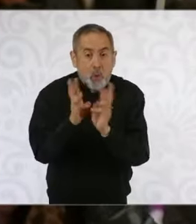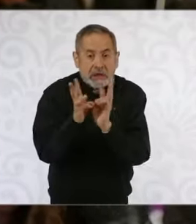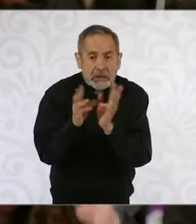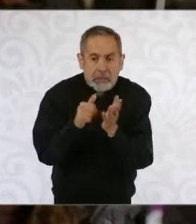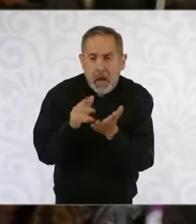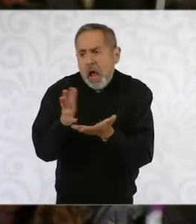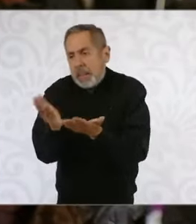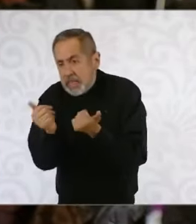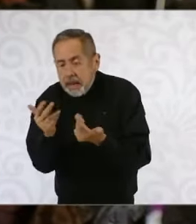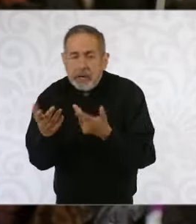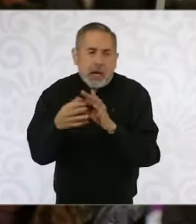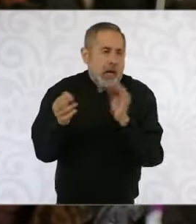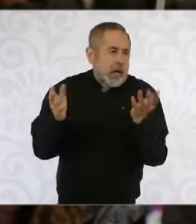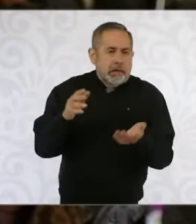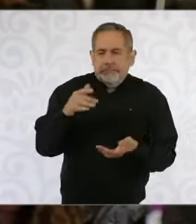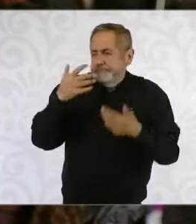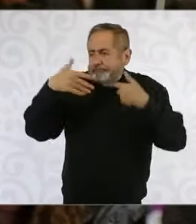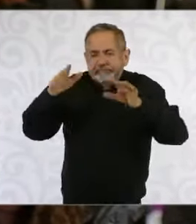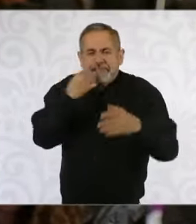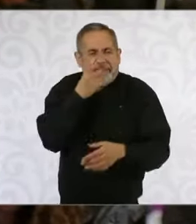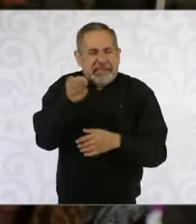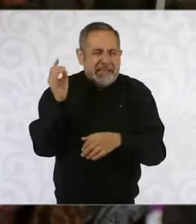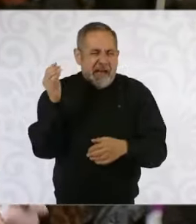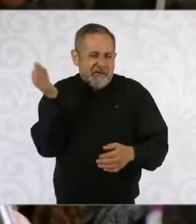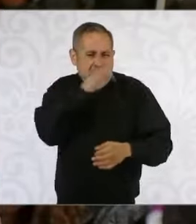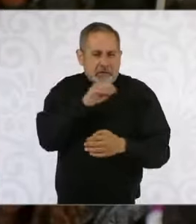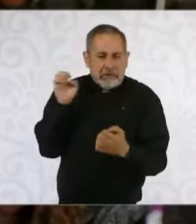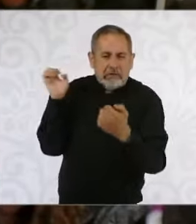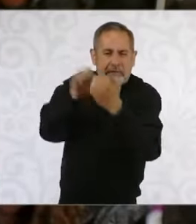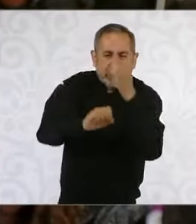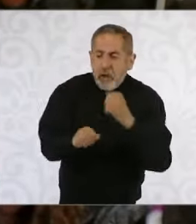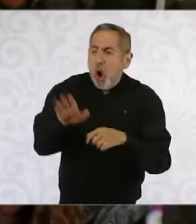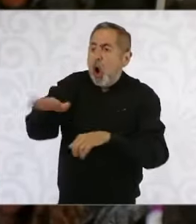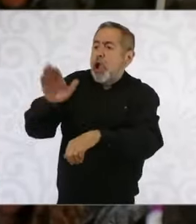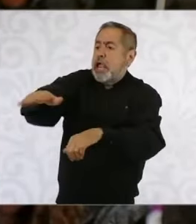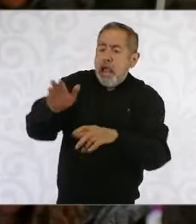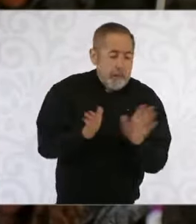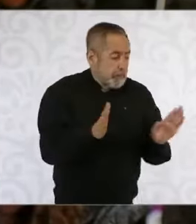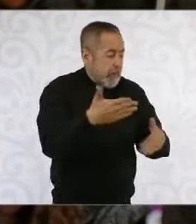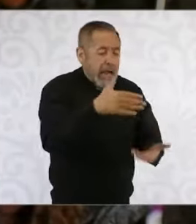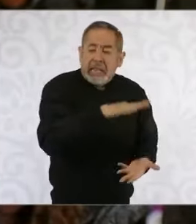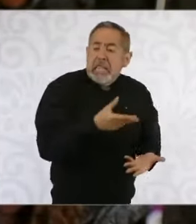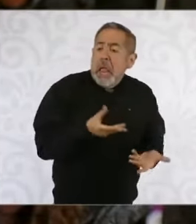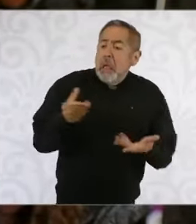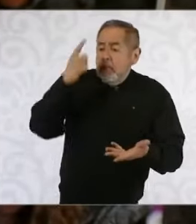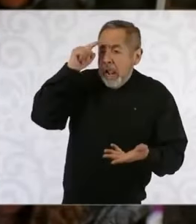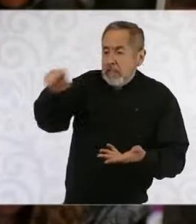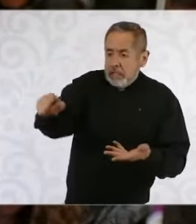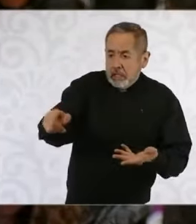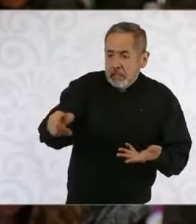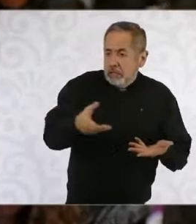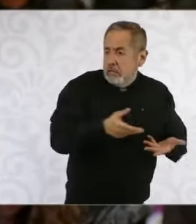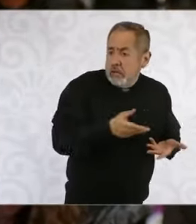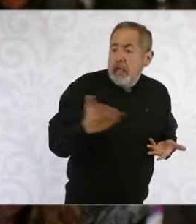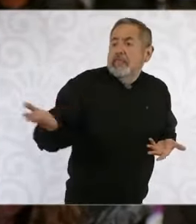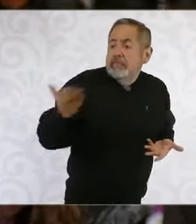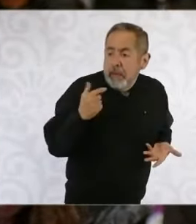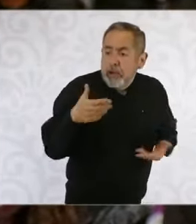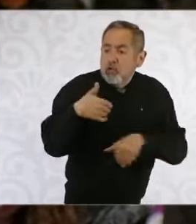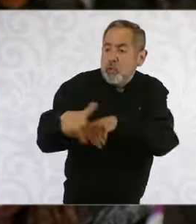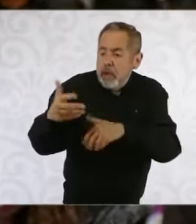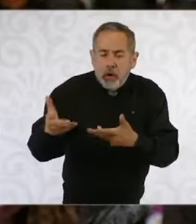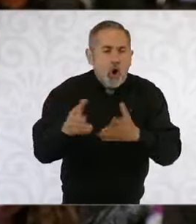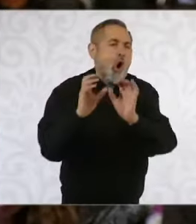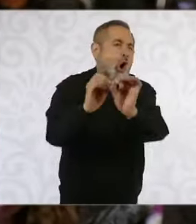pidiendo paquetes por llegada de paqueterías o porque es un amigo, un familiar que